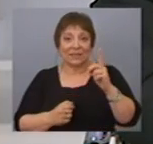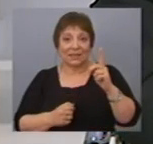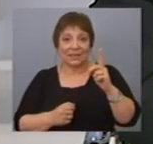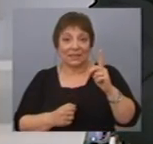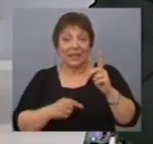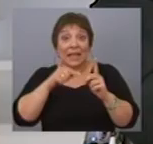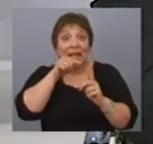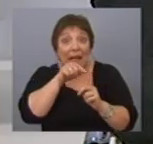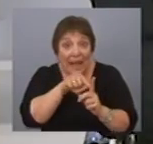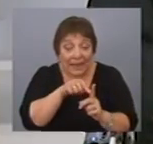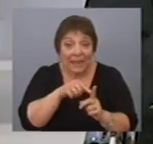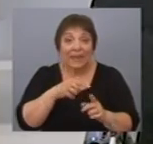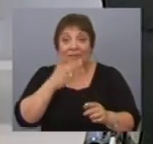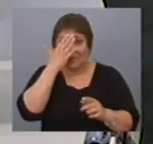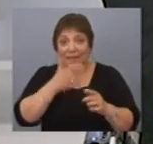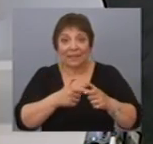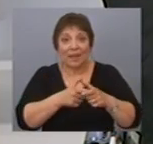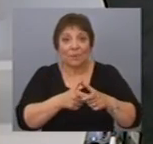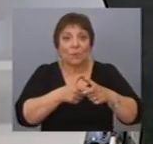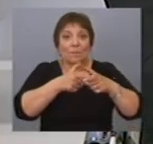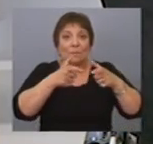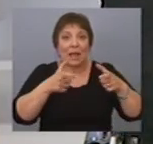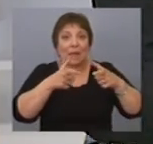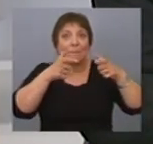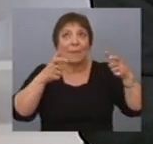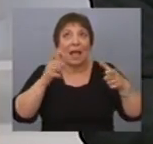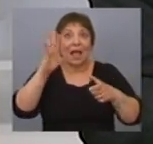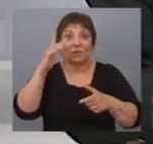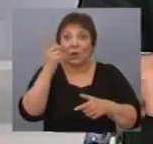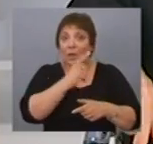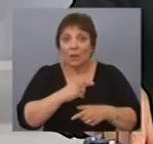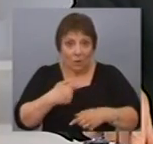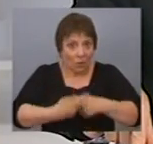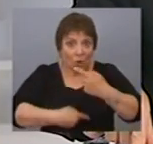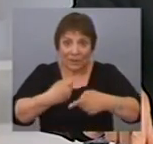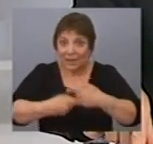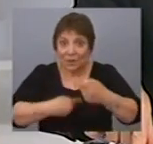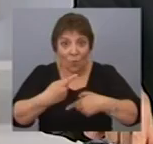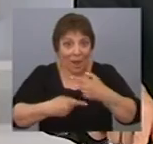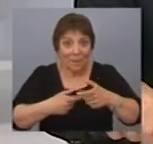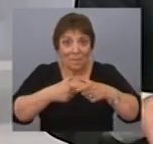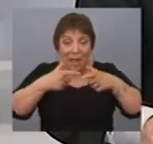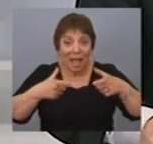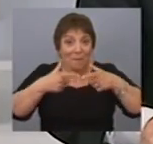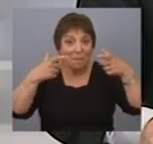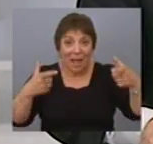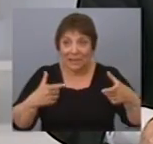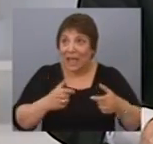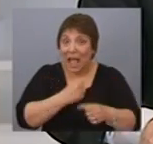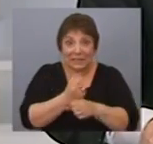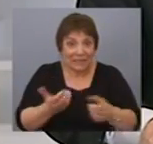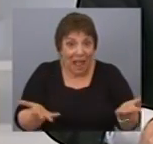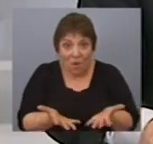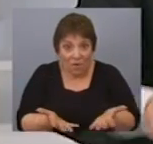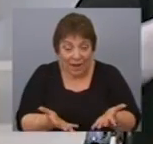Y ahí el Frente Amplio empieza a crecer en el interior, crecimiento que no se detiene hasta el día de hoy. Los